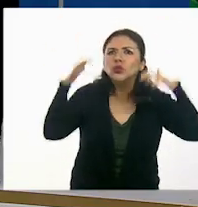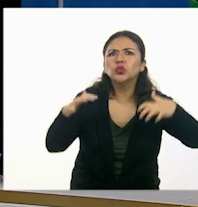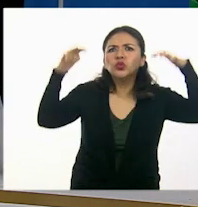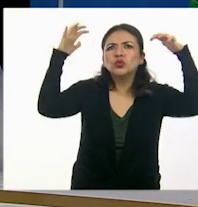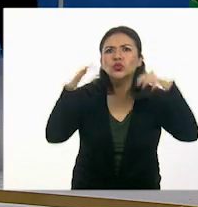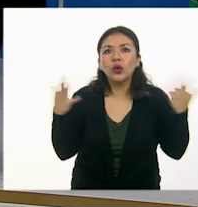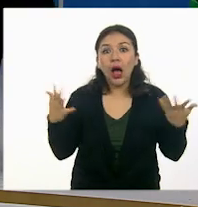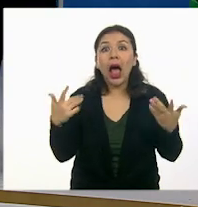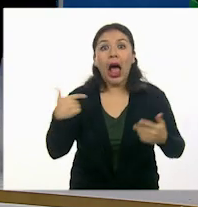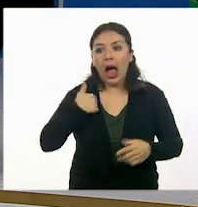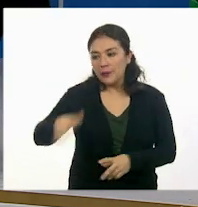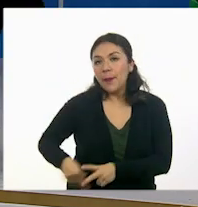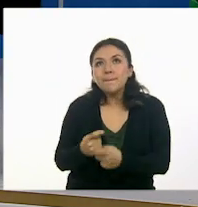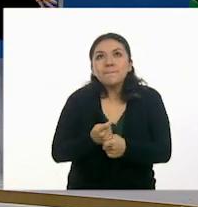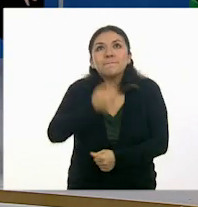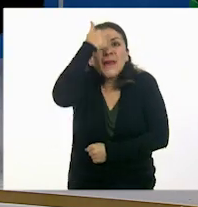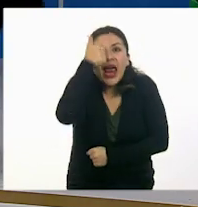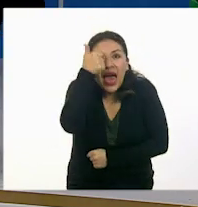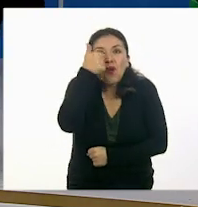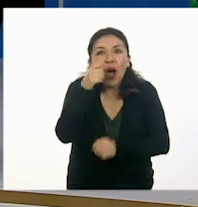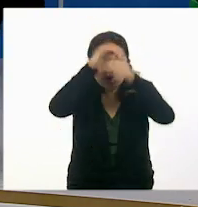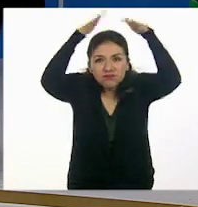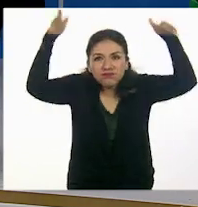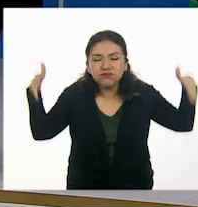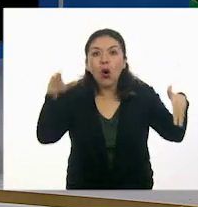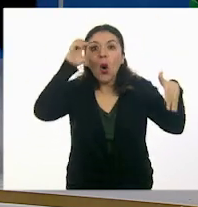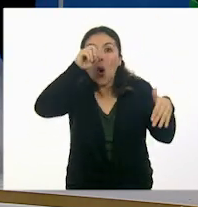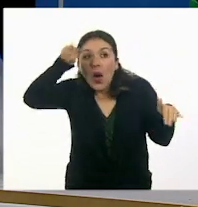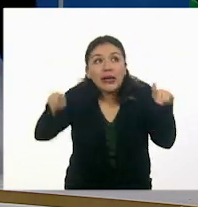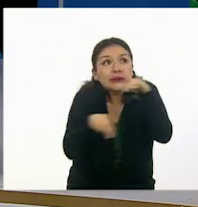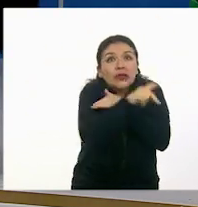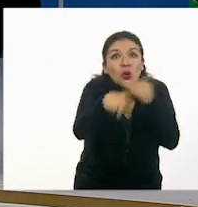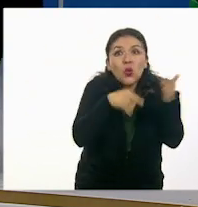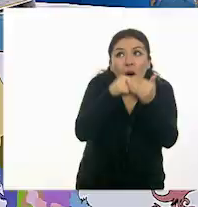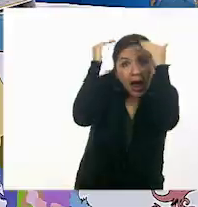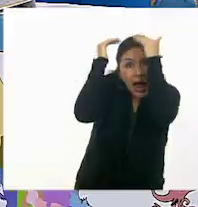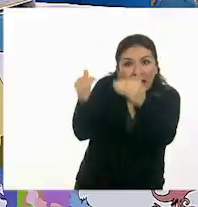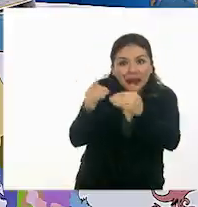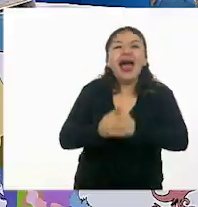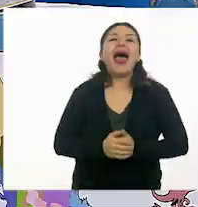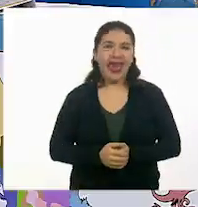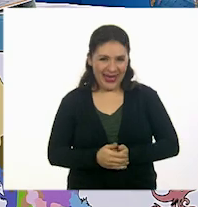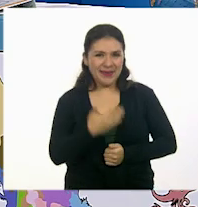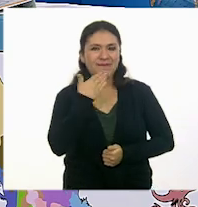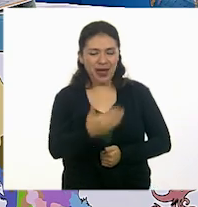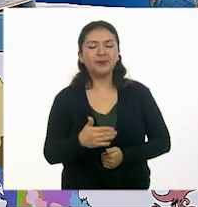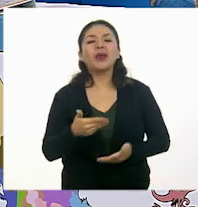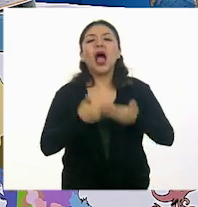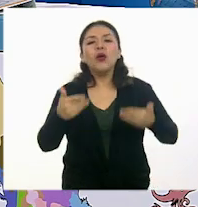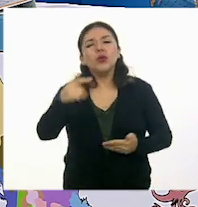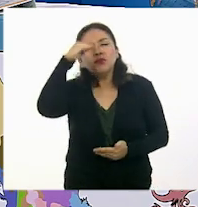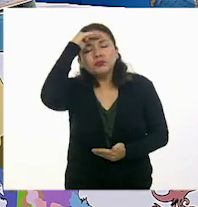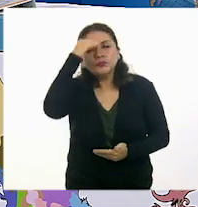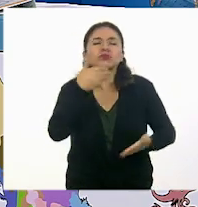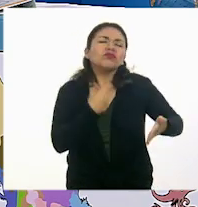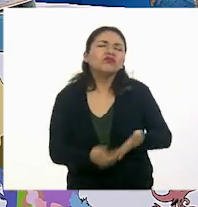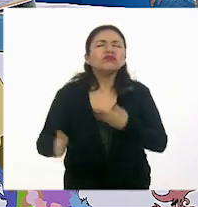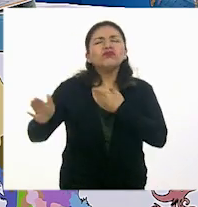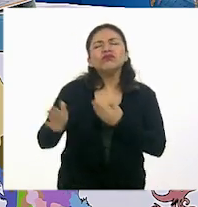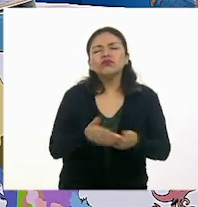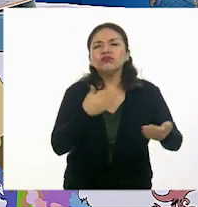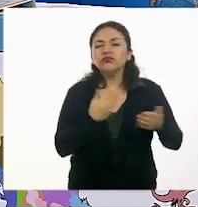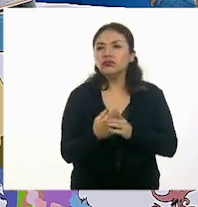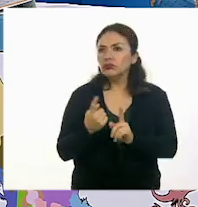Me pongo un paraguas o me resguardo en algún lugar. Exactamente. Ahora imagínate que vas por la calle y ¿qué pasaría si te estuviera